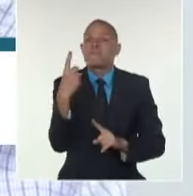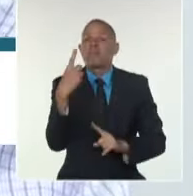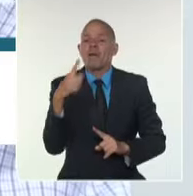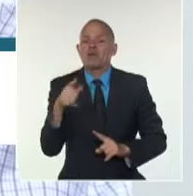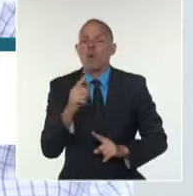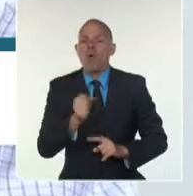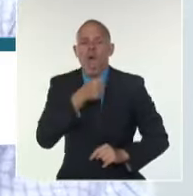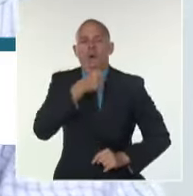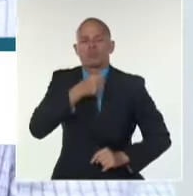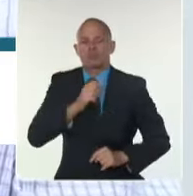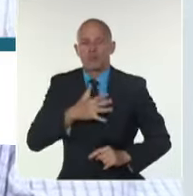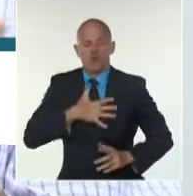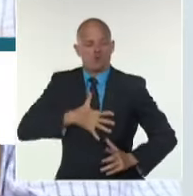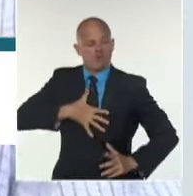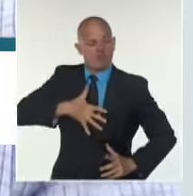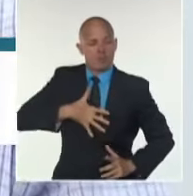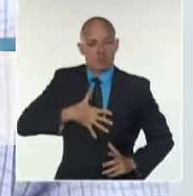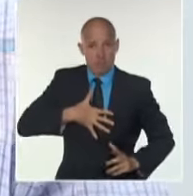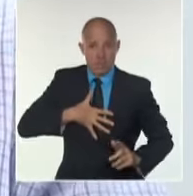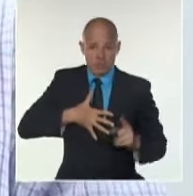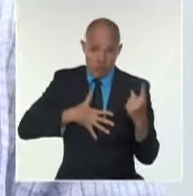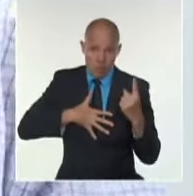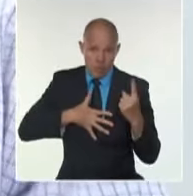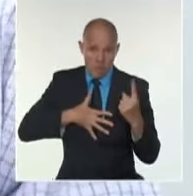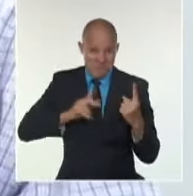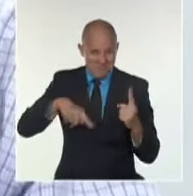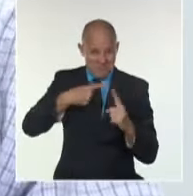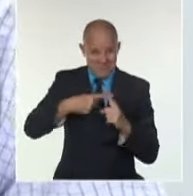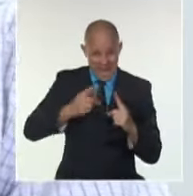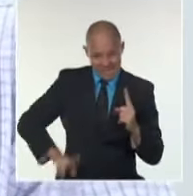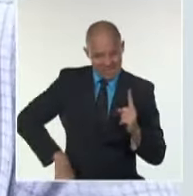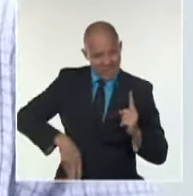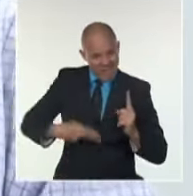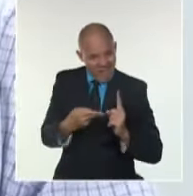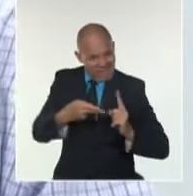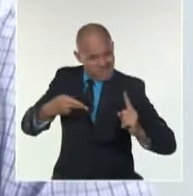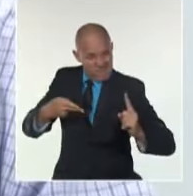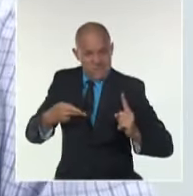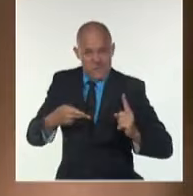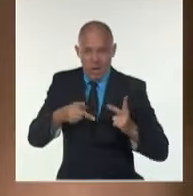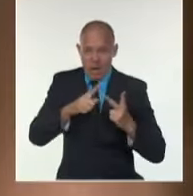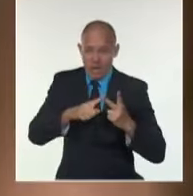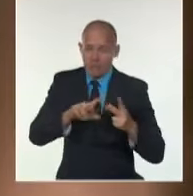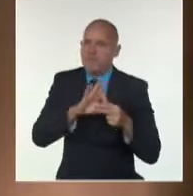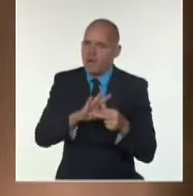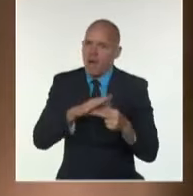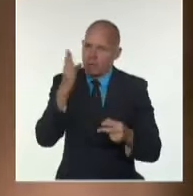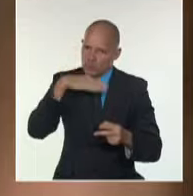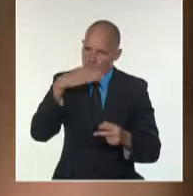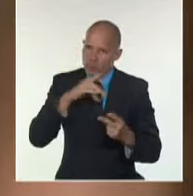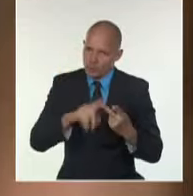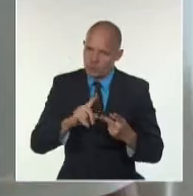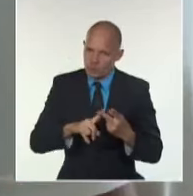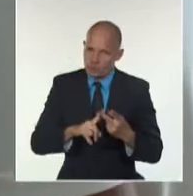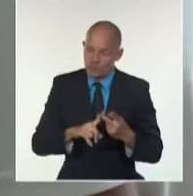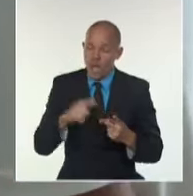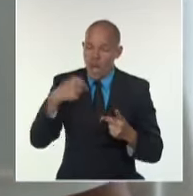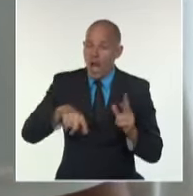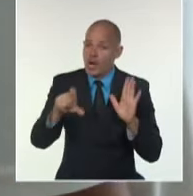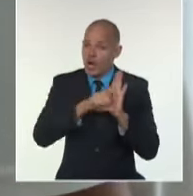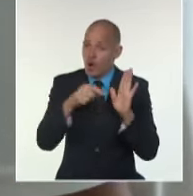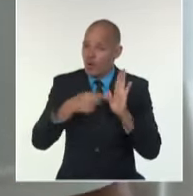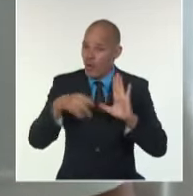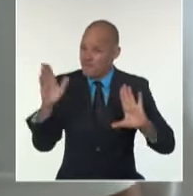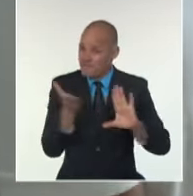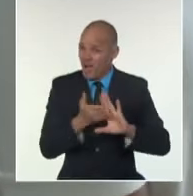delito en sí por haber utilizado el arma para la comisión del delito. El nuevo Código Penal establece